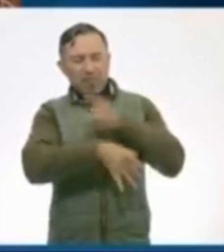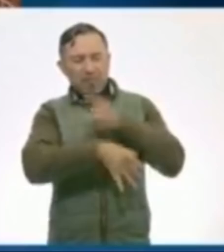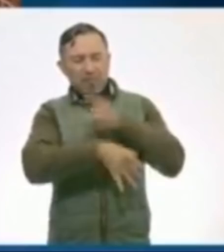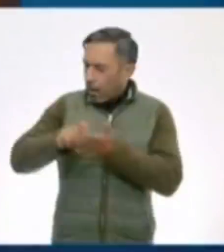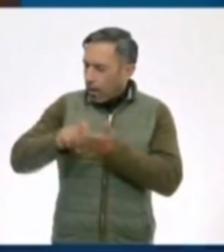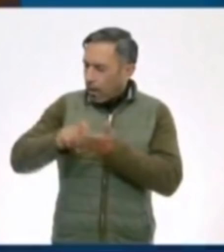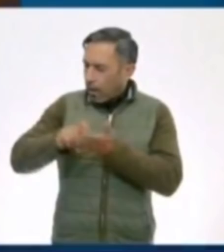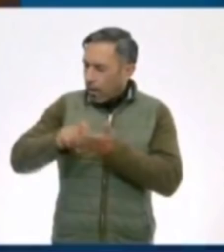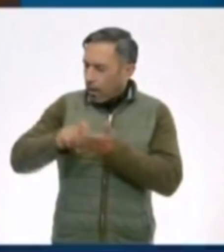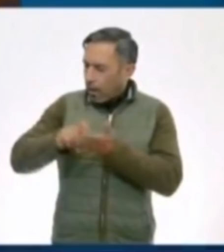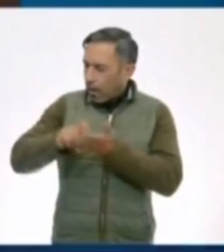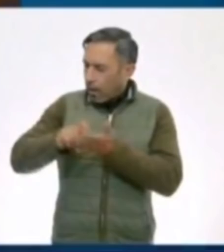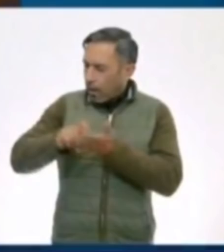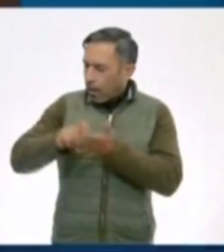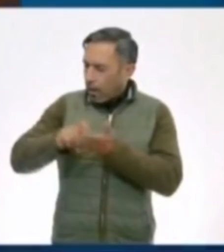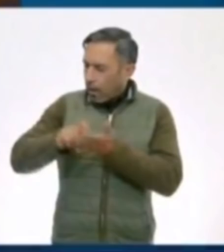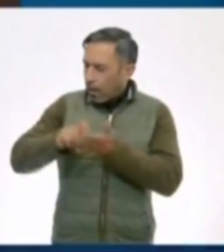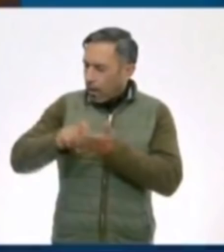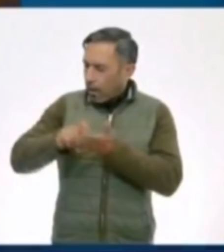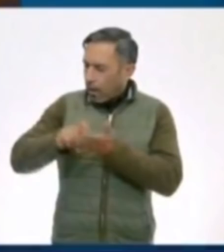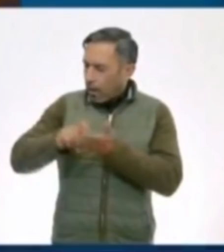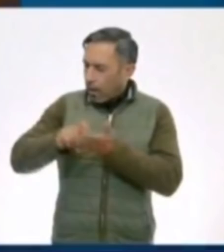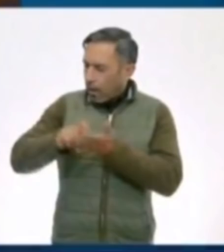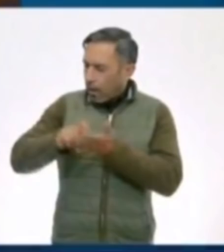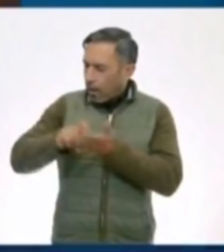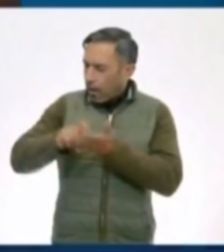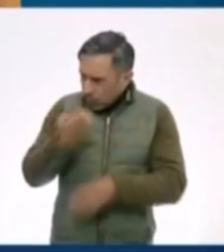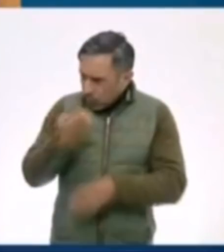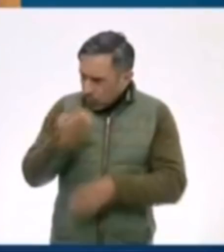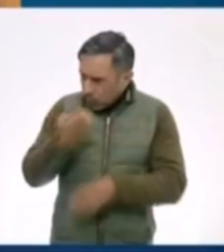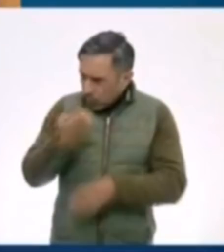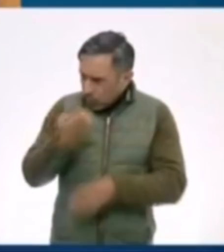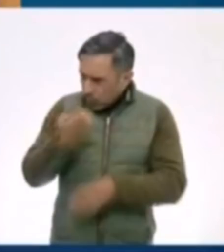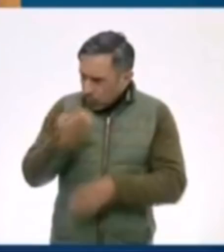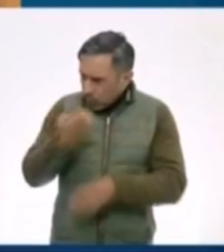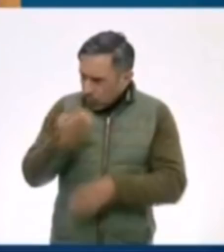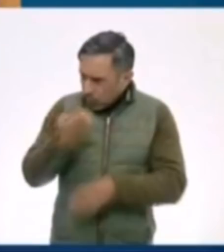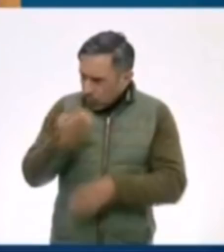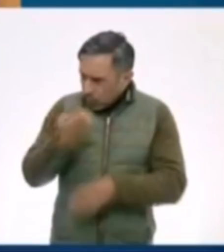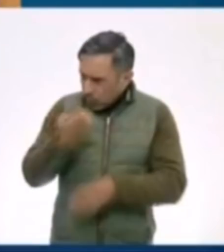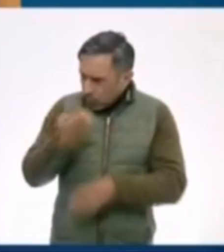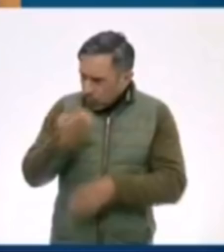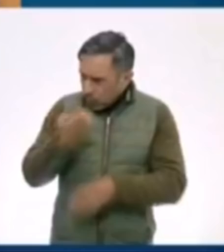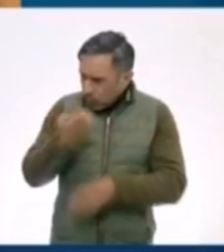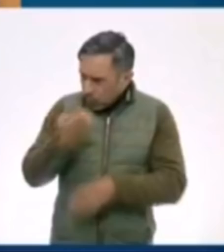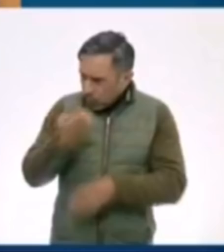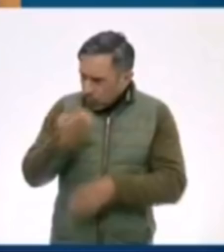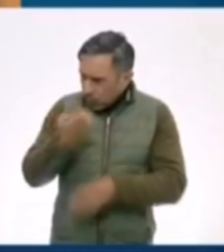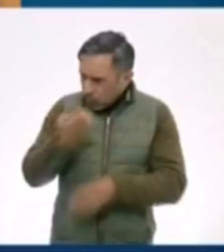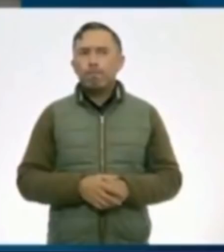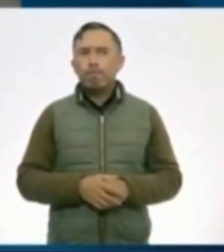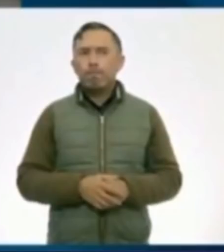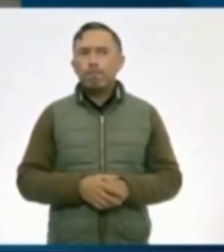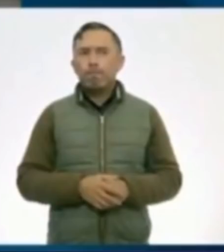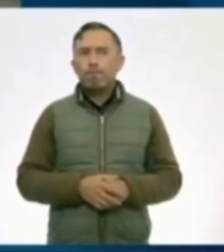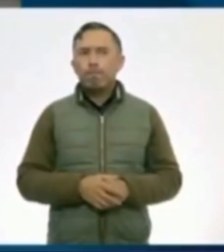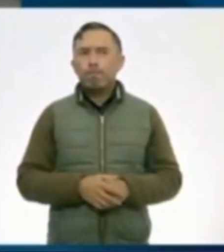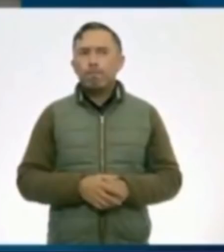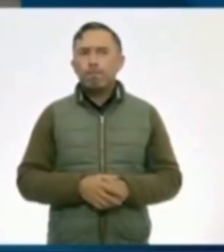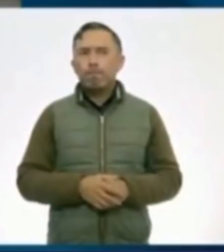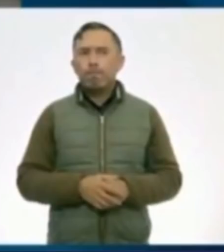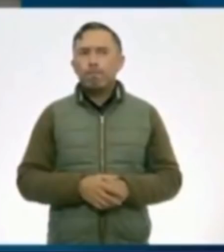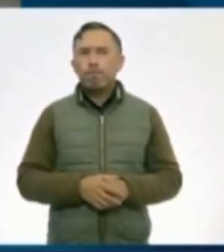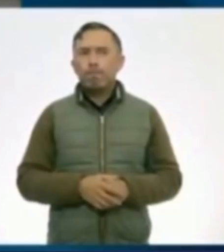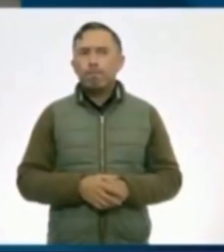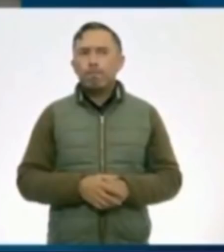Su papá lo obliga a seguir vendiendo. Una de las obligaciones de los papás es inscribir a sus hijos a la escuela. Uno de los alumnos le dice al